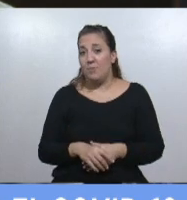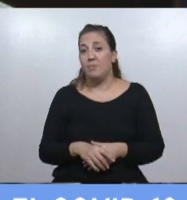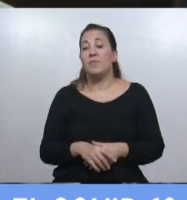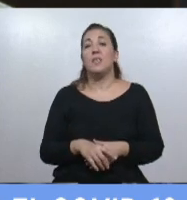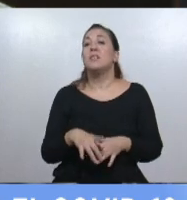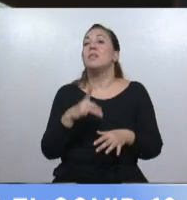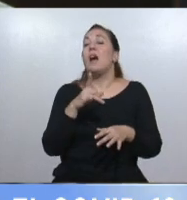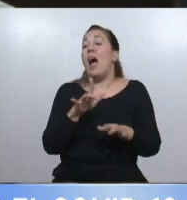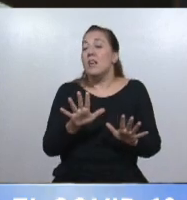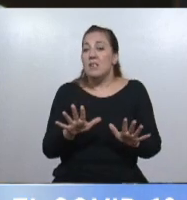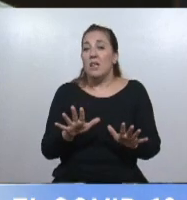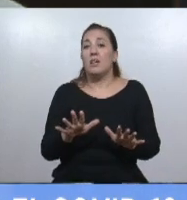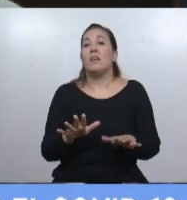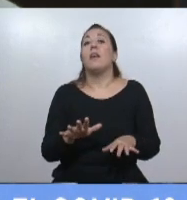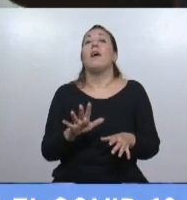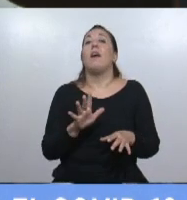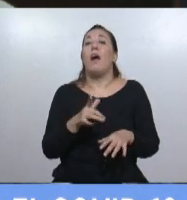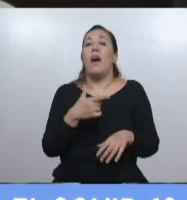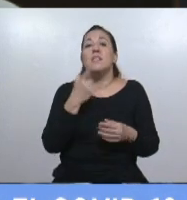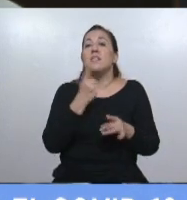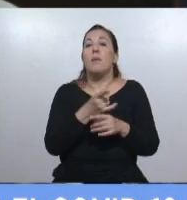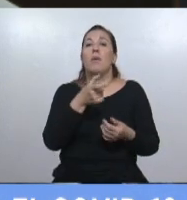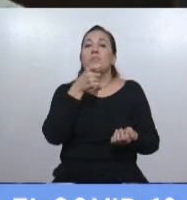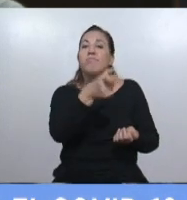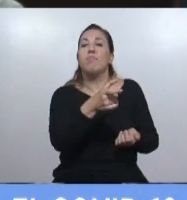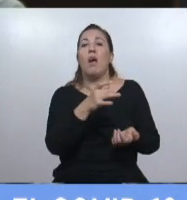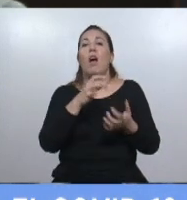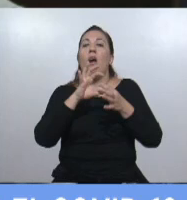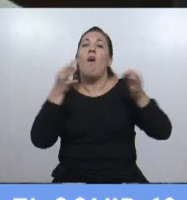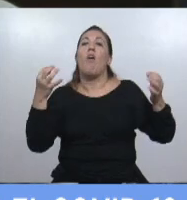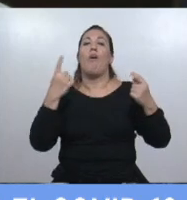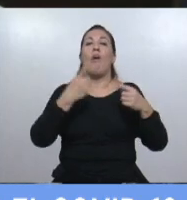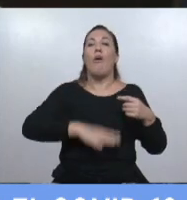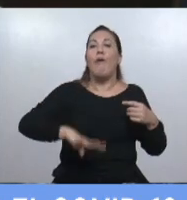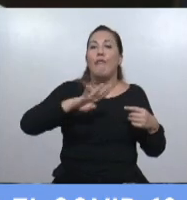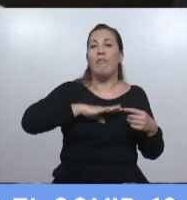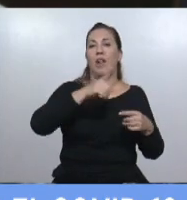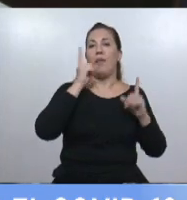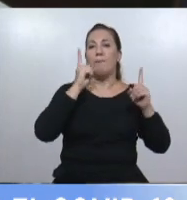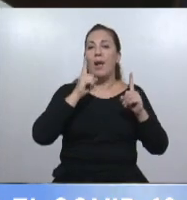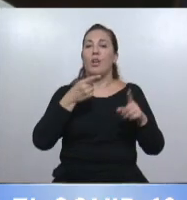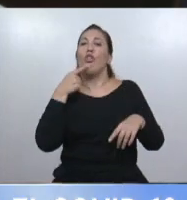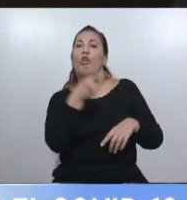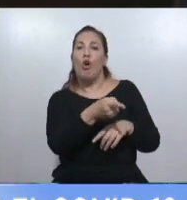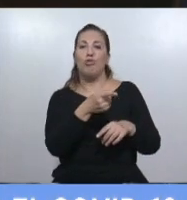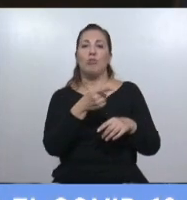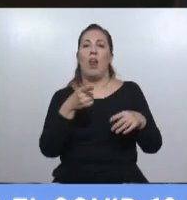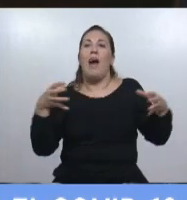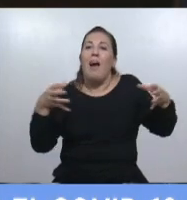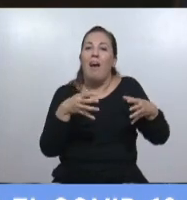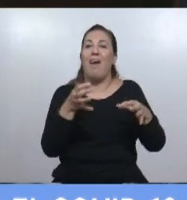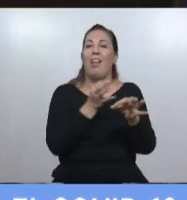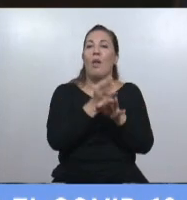ofender a los docentes y a las docentes atacar a la comunidad educativa dejar sin